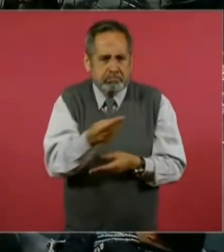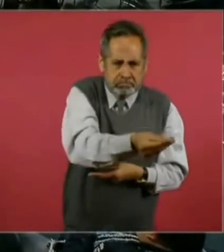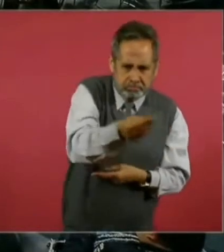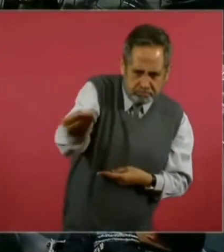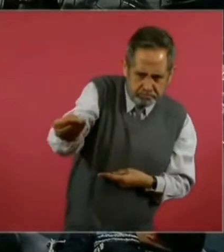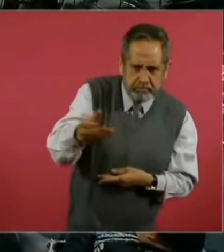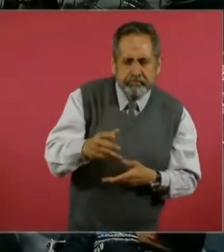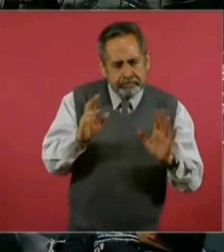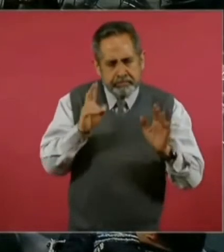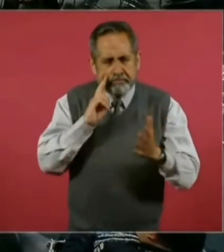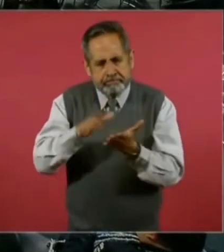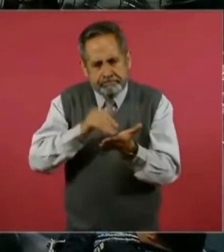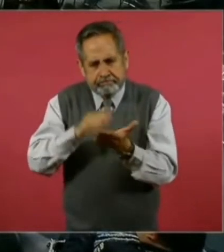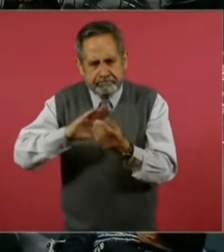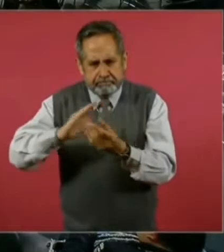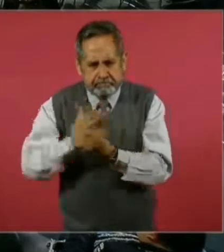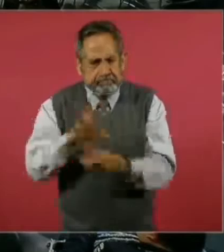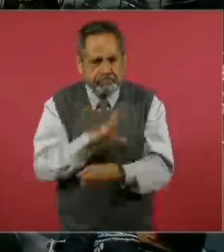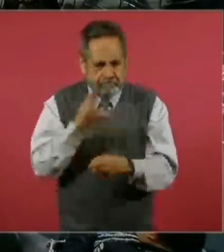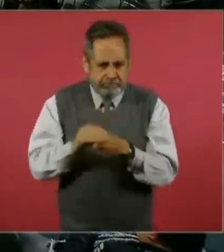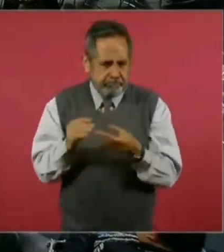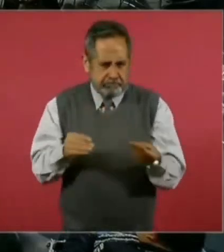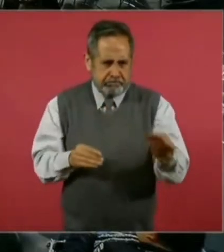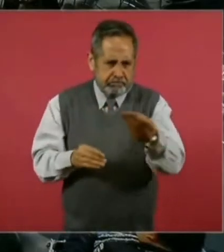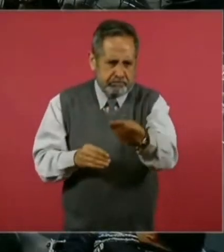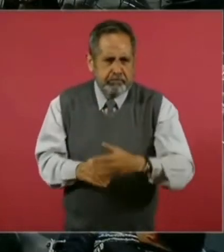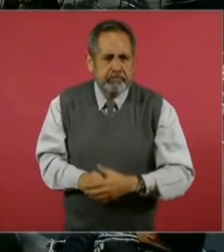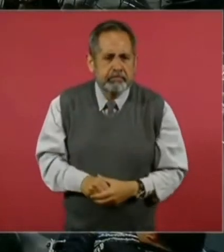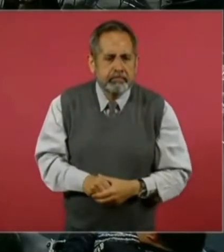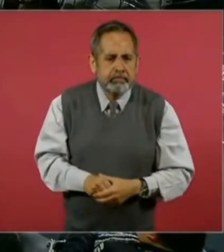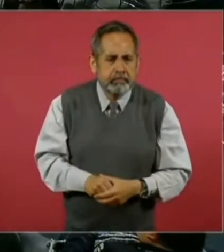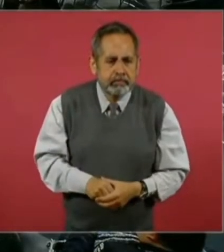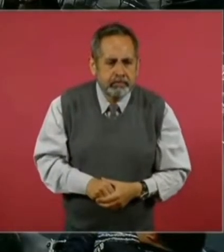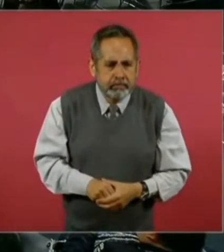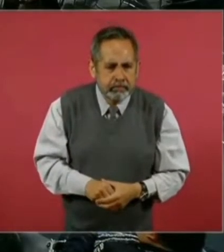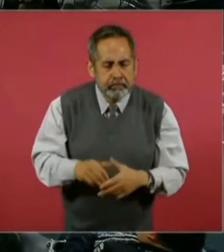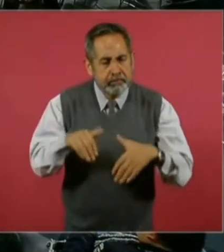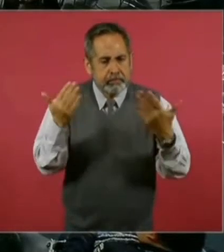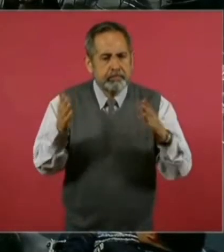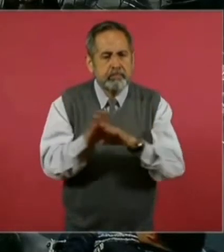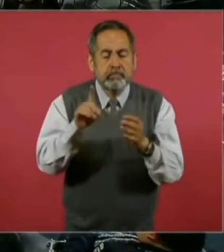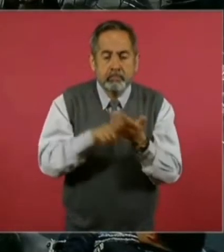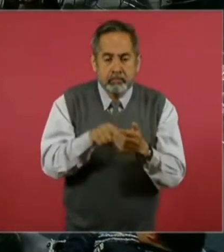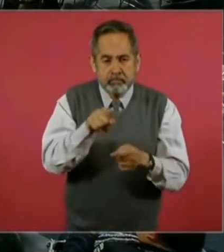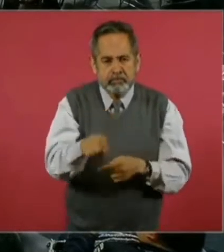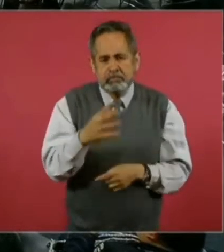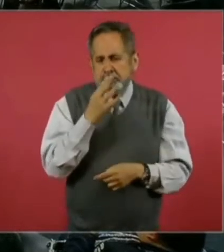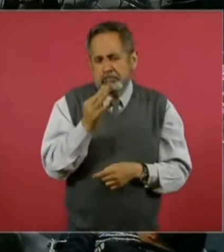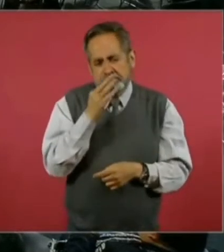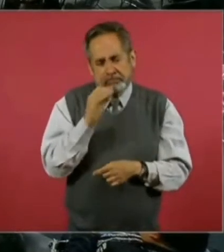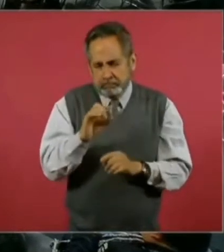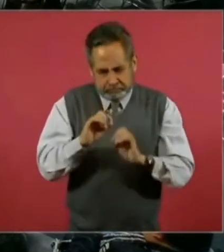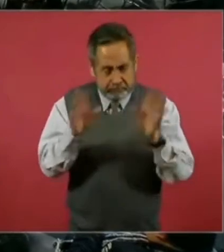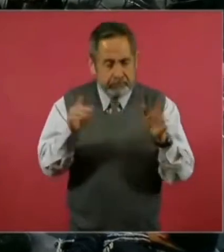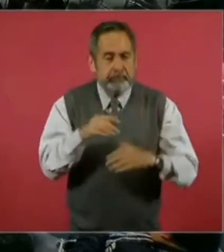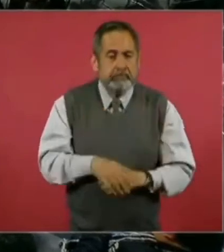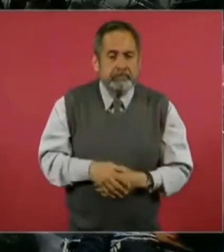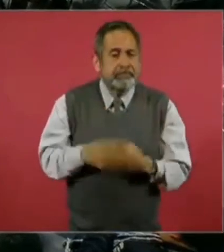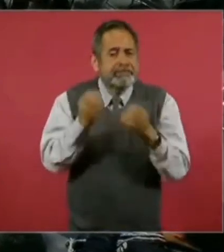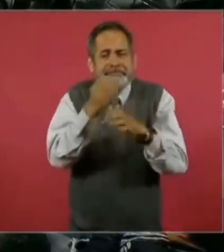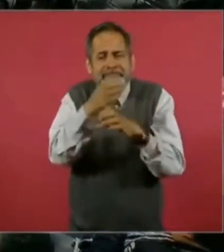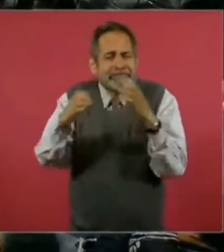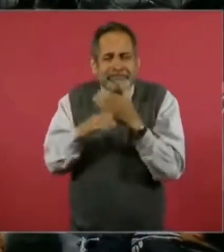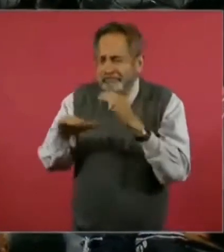de ellos y los documentos relativos. En este caso, bueno, pues es un asunto muy sensible. Son muchas